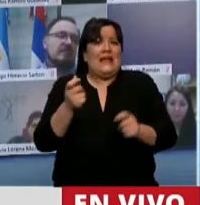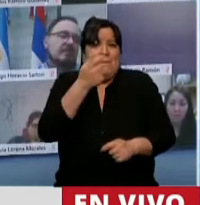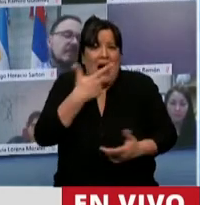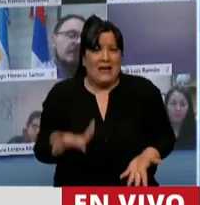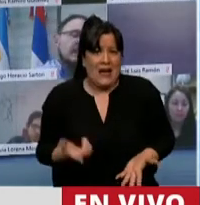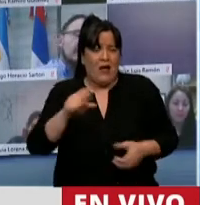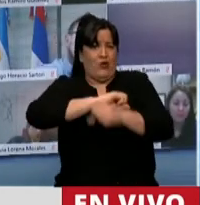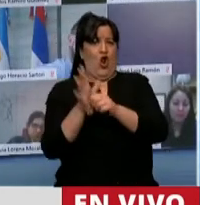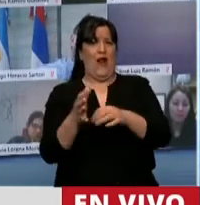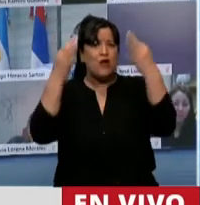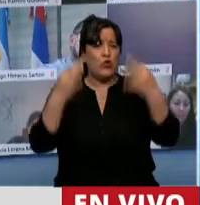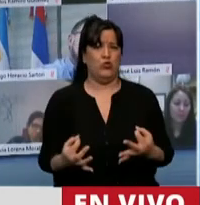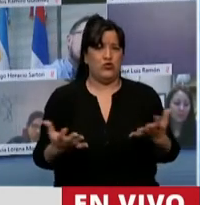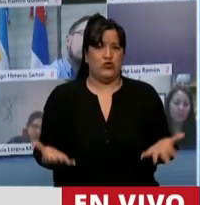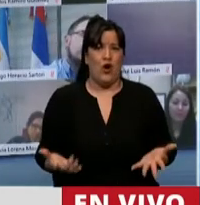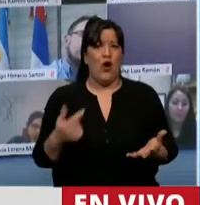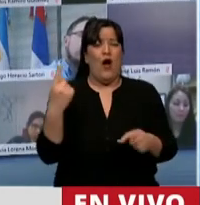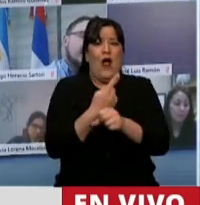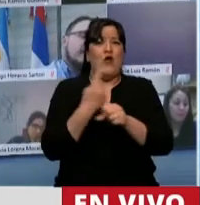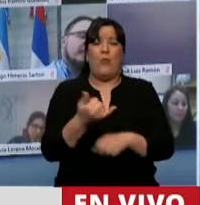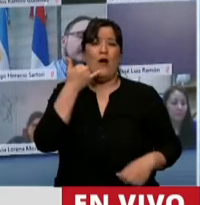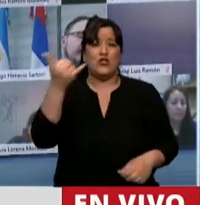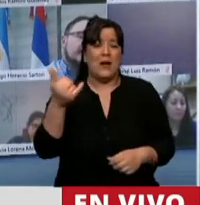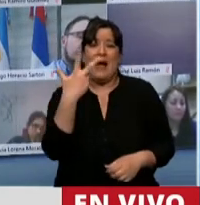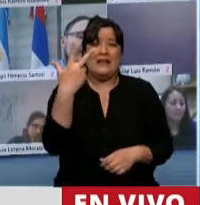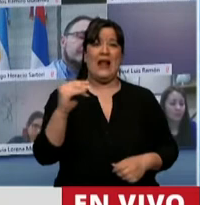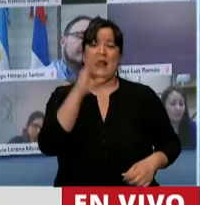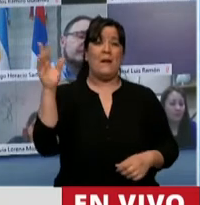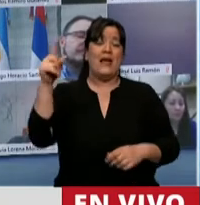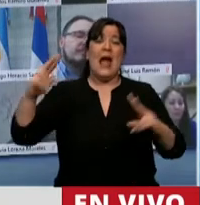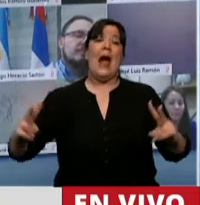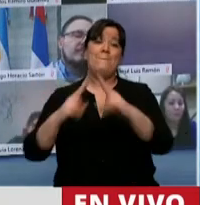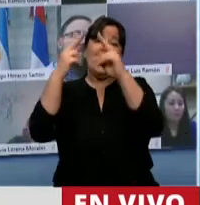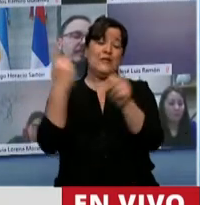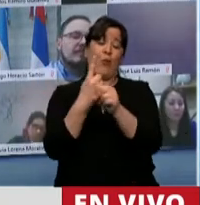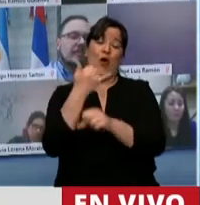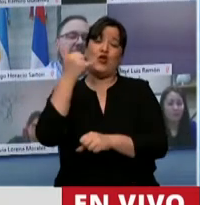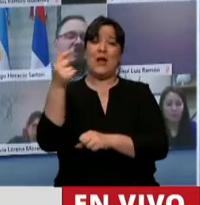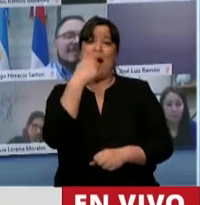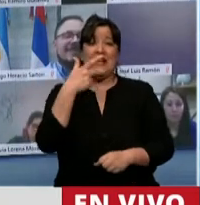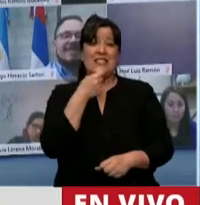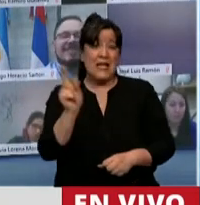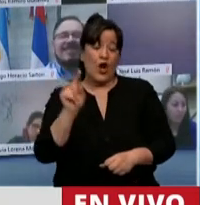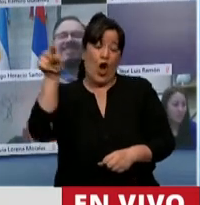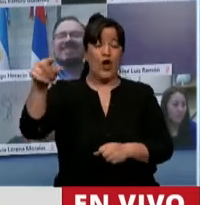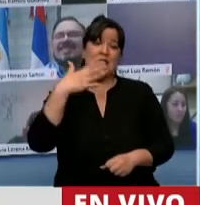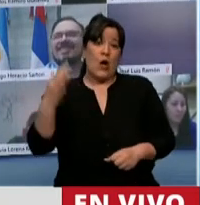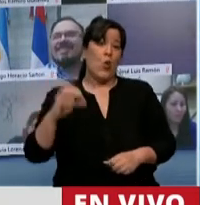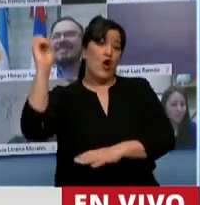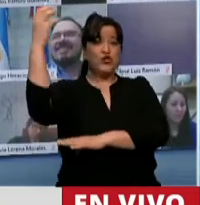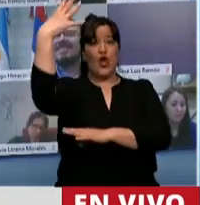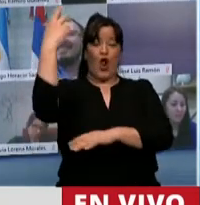Argentina post-Macri, que ahora no los puede llamar por teléfono porque son las 3 de la mañana en París, pero si no estaría tomando sol allá.